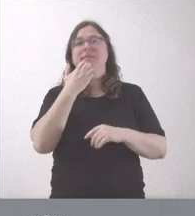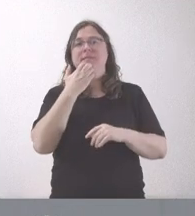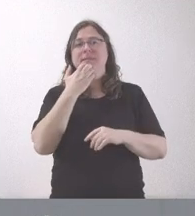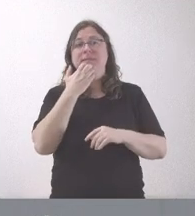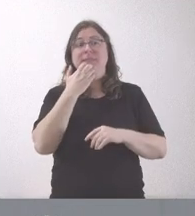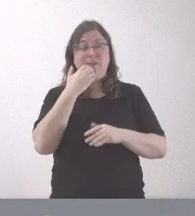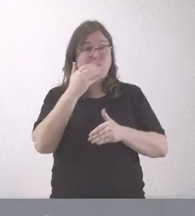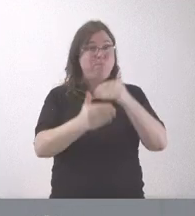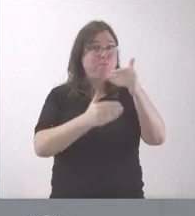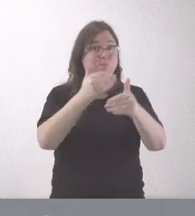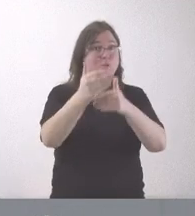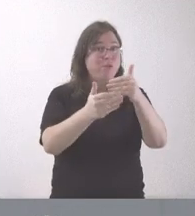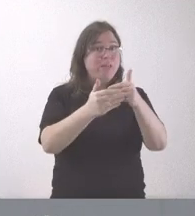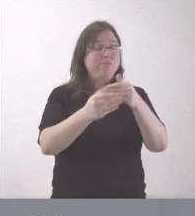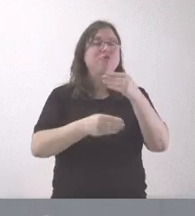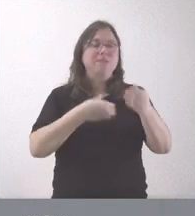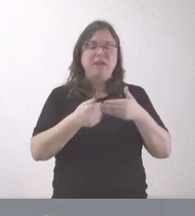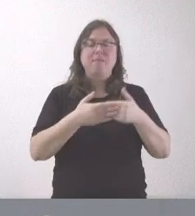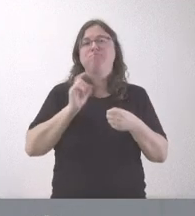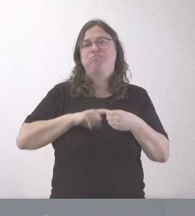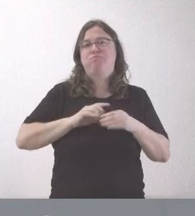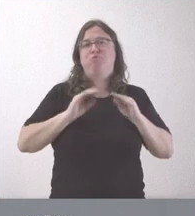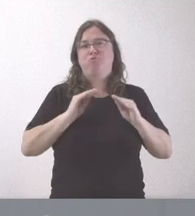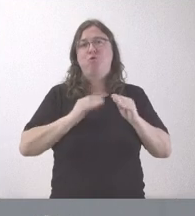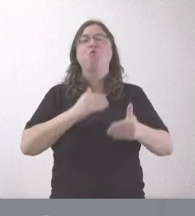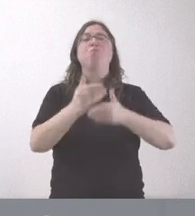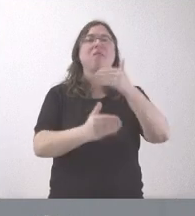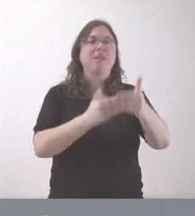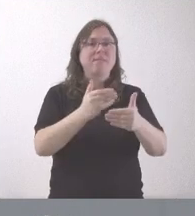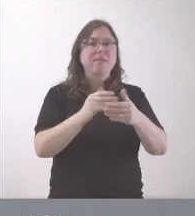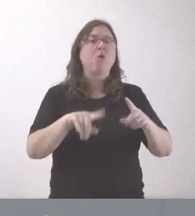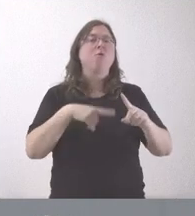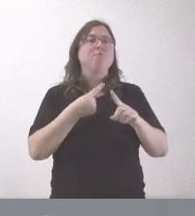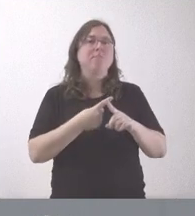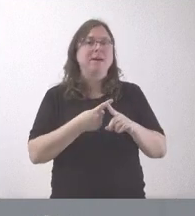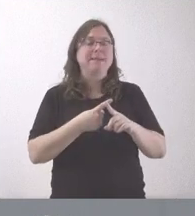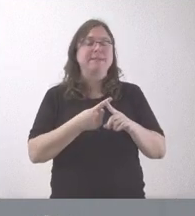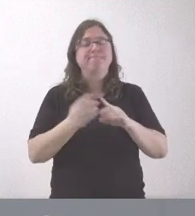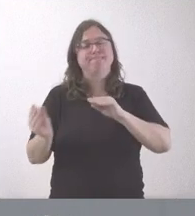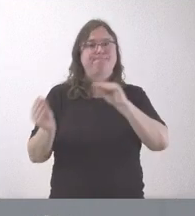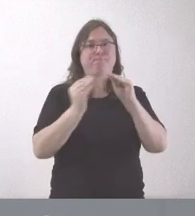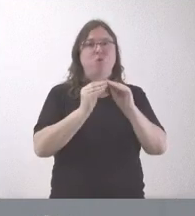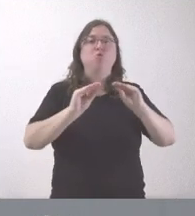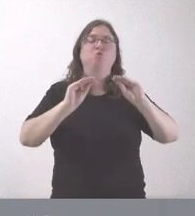Este procedimiento se ha caracterizado por esta participación a concluir el procedimiento y, por tanto, corresponde su